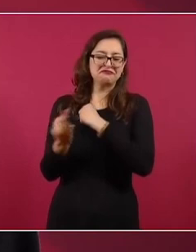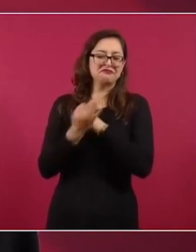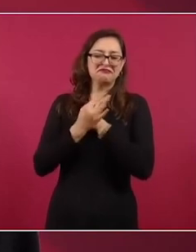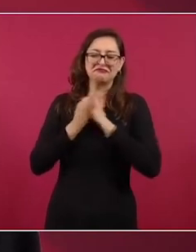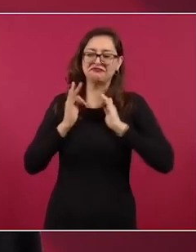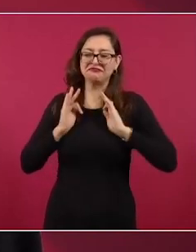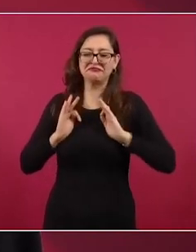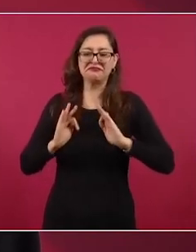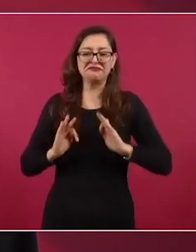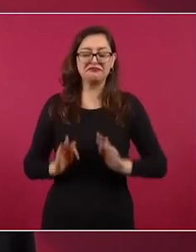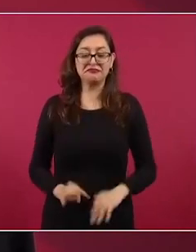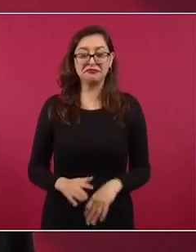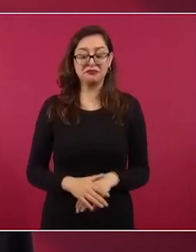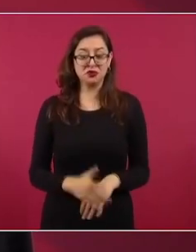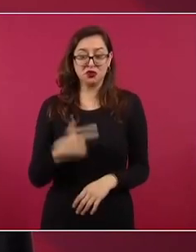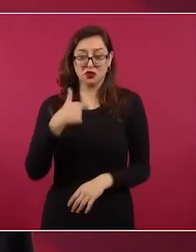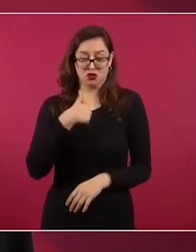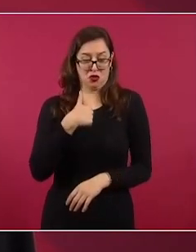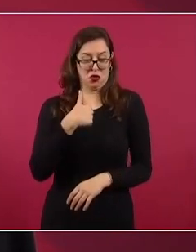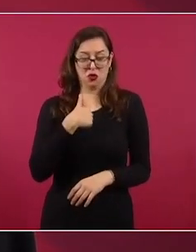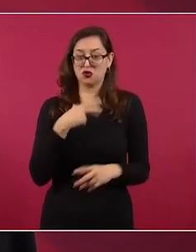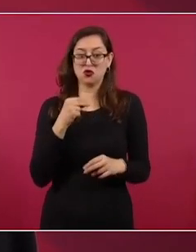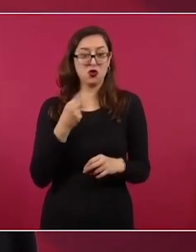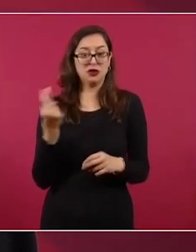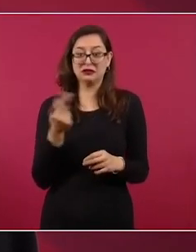El pueblo es mi ángel de la guardia.